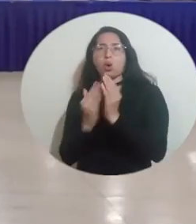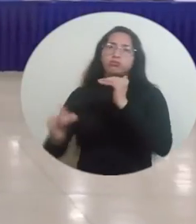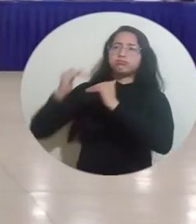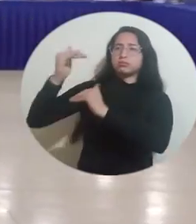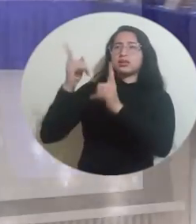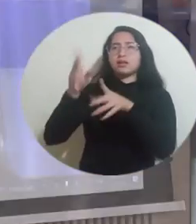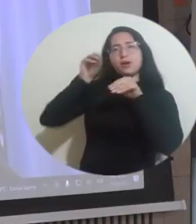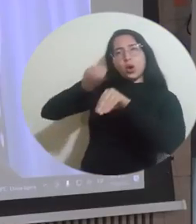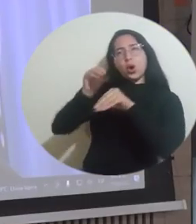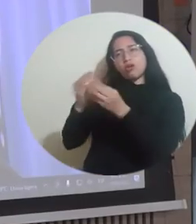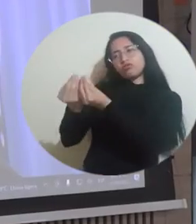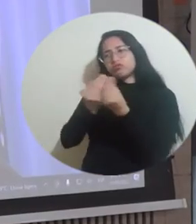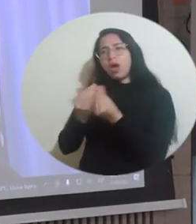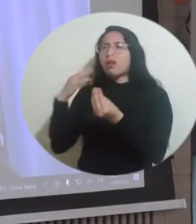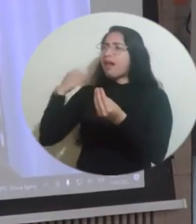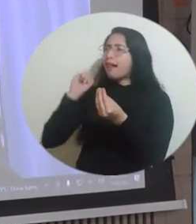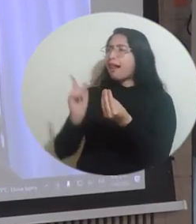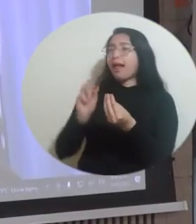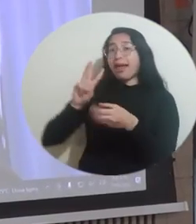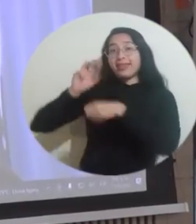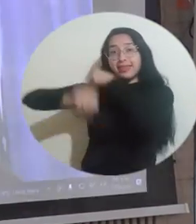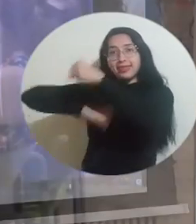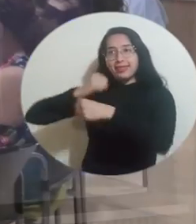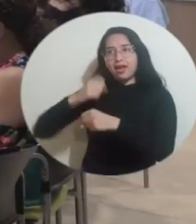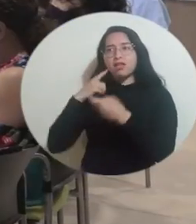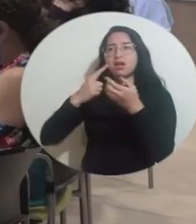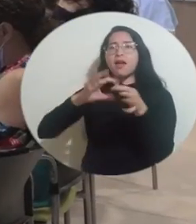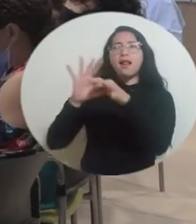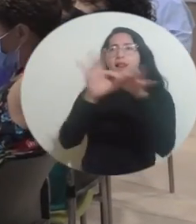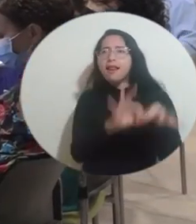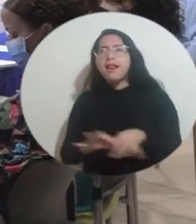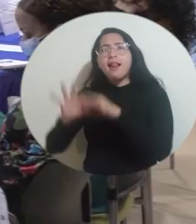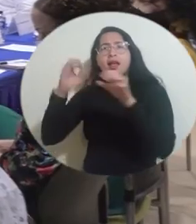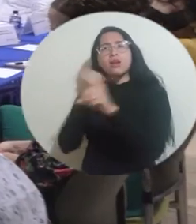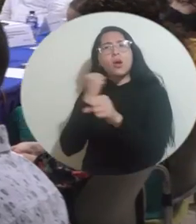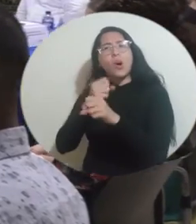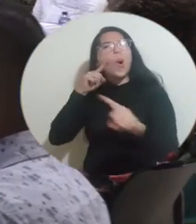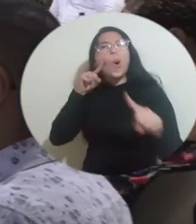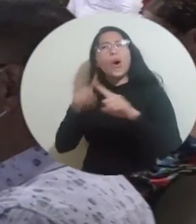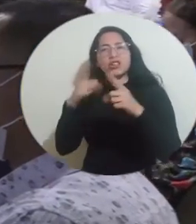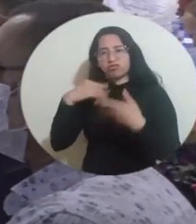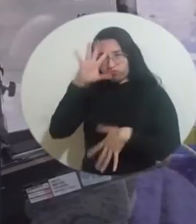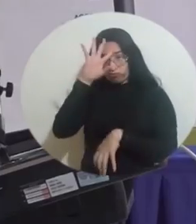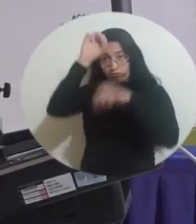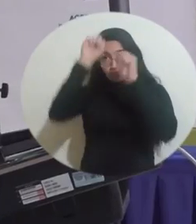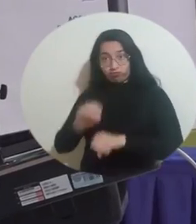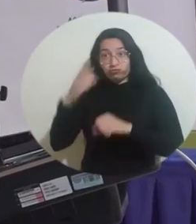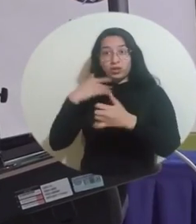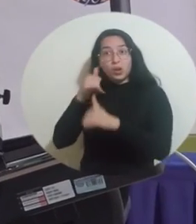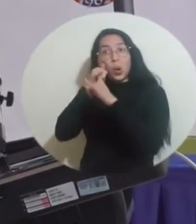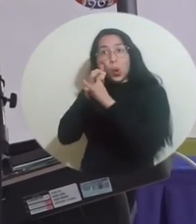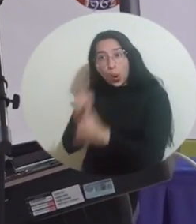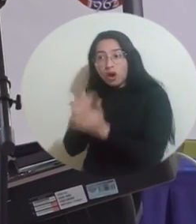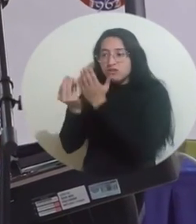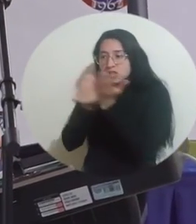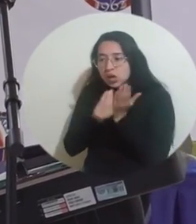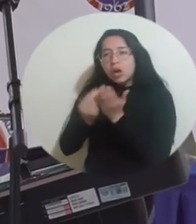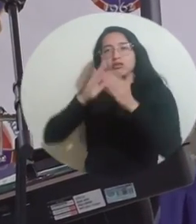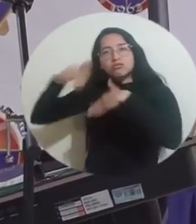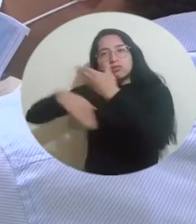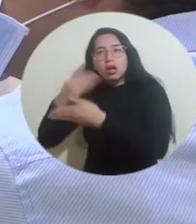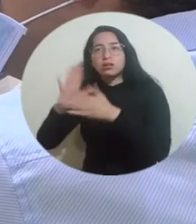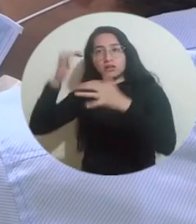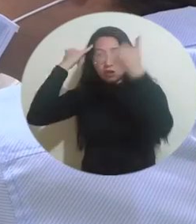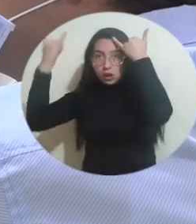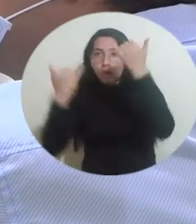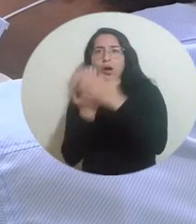Superior y Capacitación del Comité, que ya cumplió tres años de trabajo conjunto hacia el incremento de las capacidades científicas, tecnológicas y